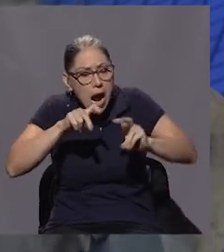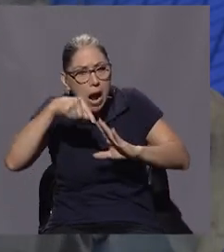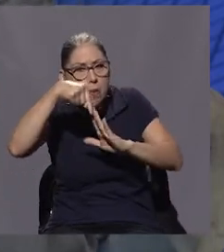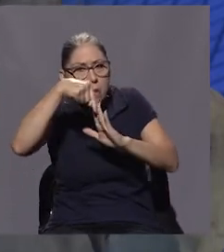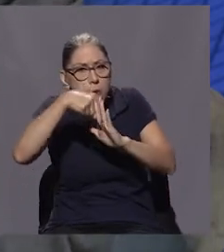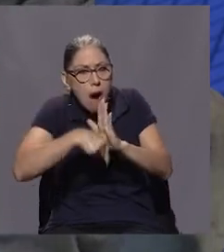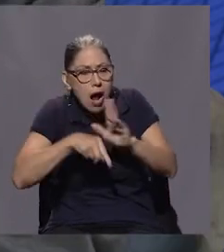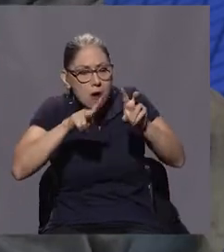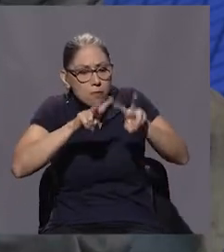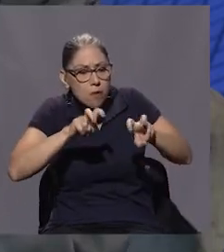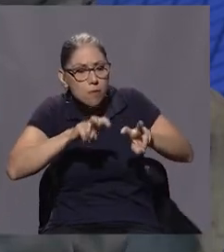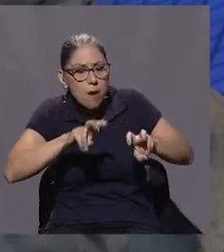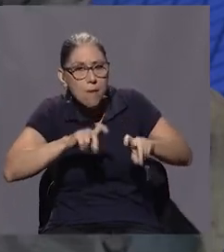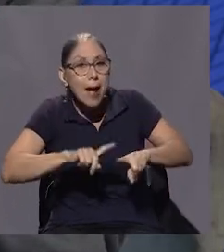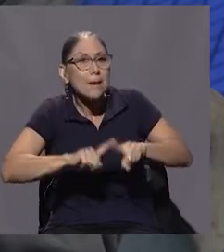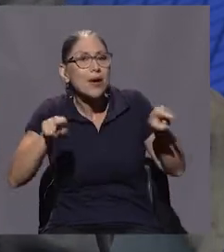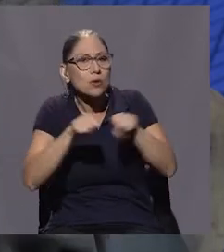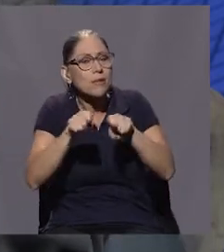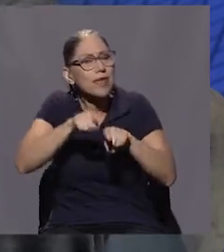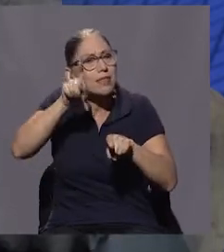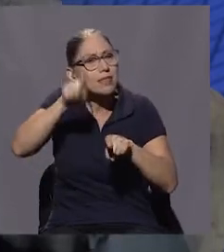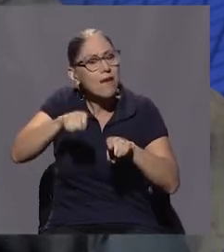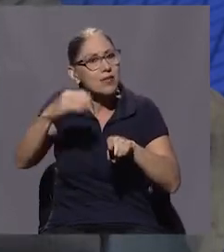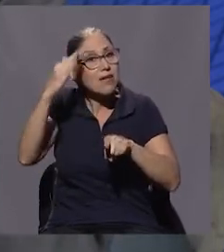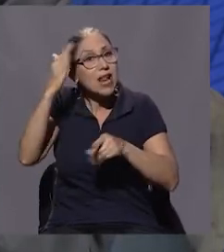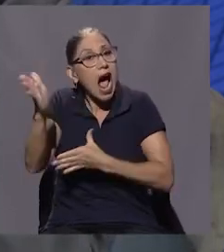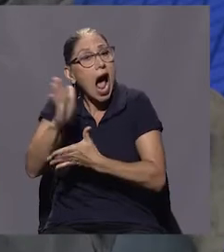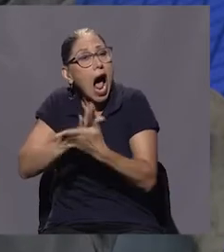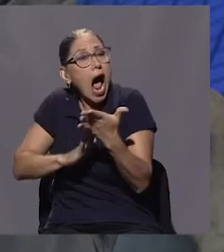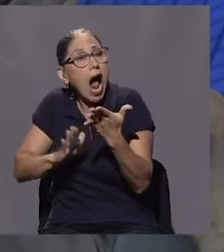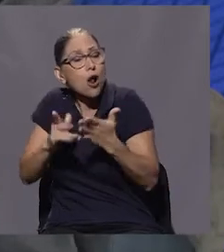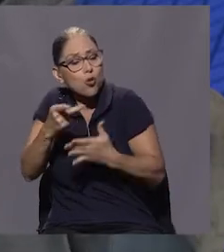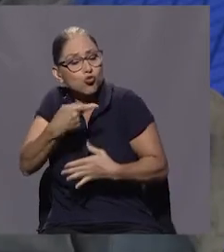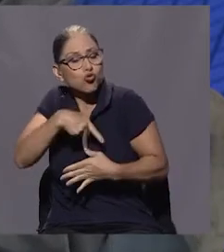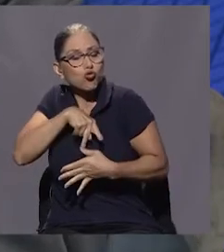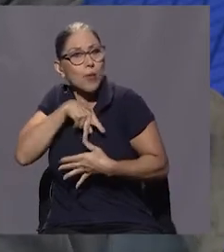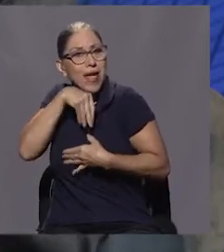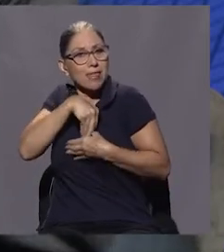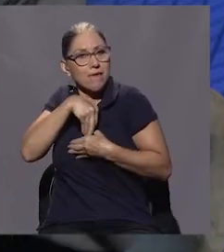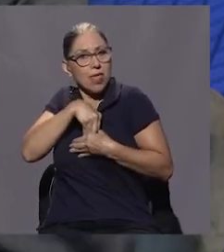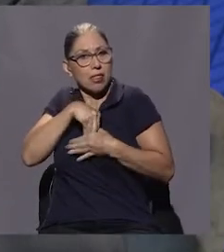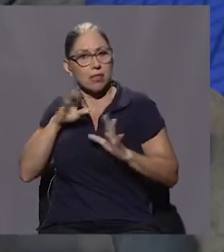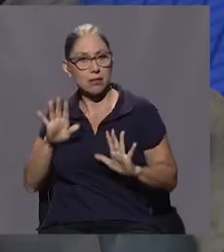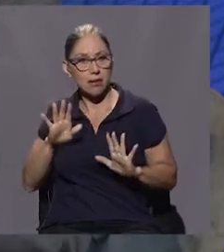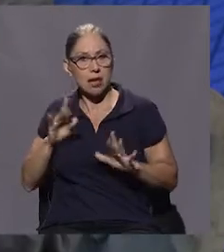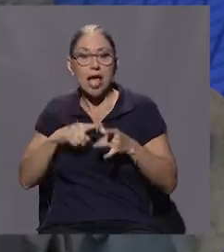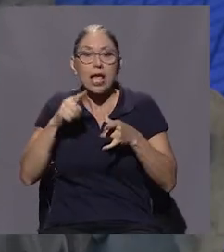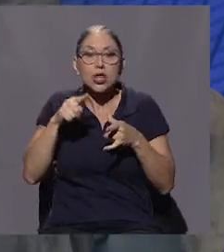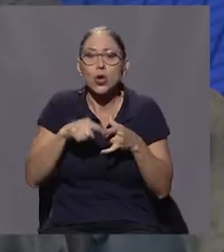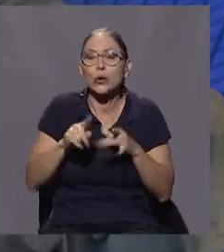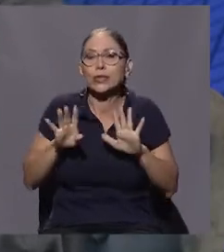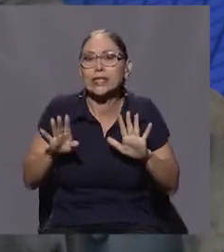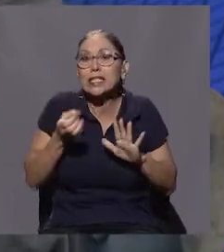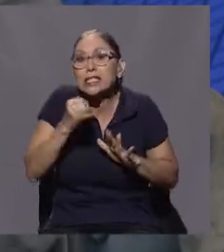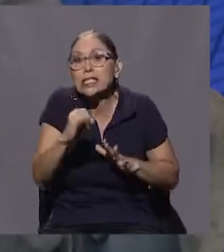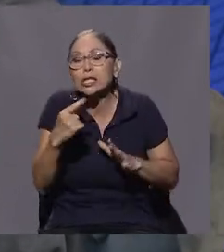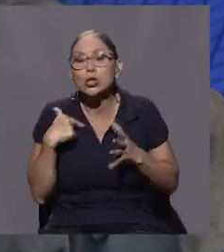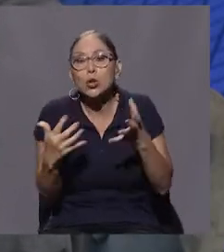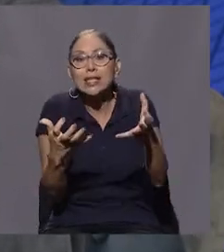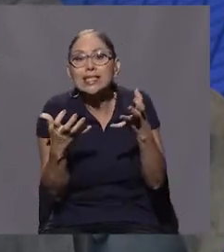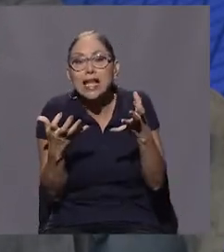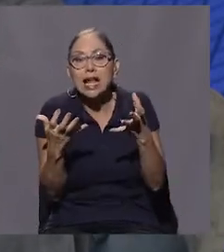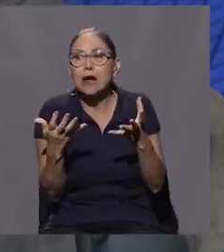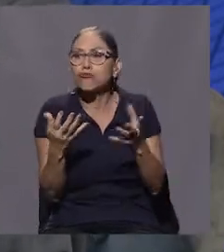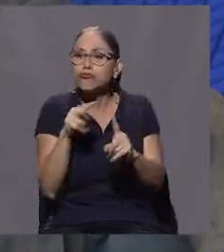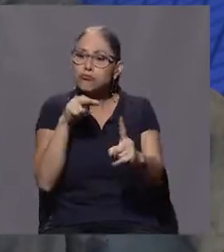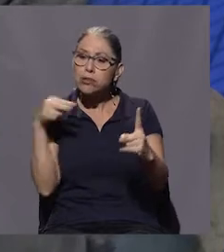un análisis que tiene algún grado de subjetividad. Entonces, dentro de eso, imagínese, si yo quisiera tener